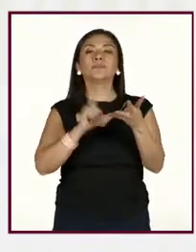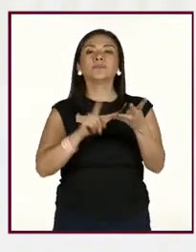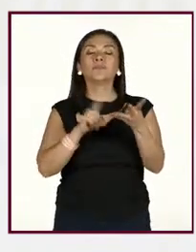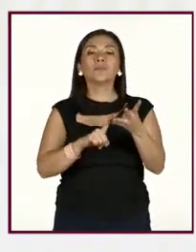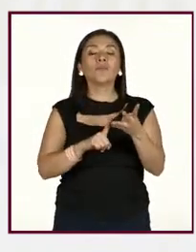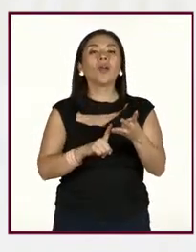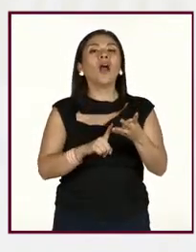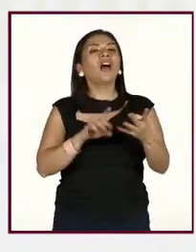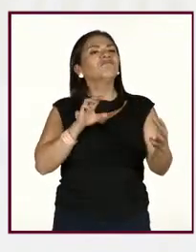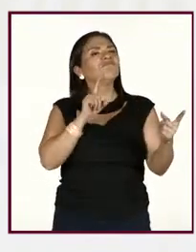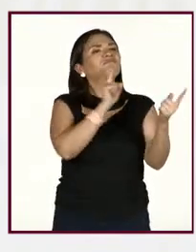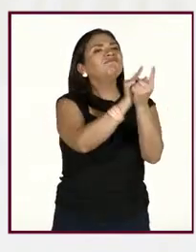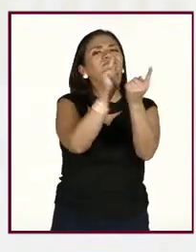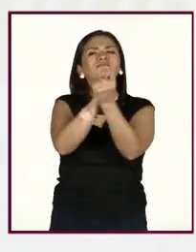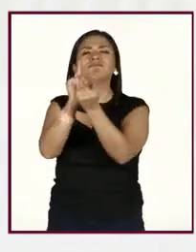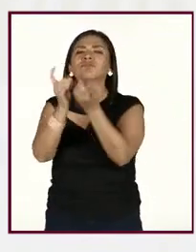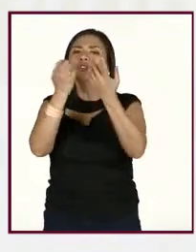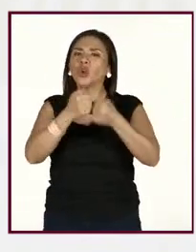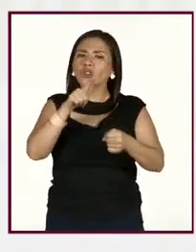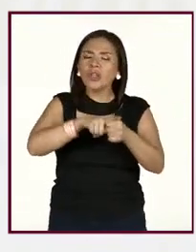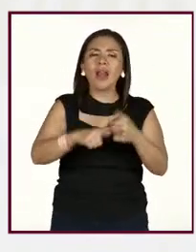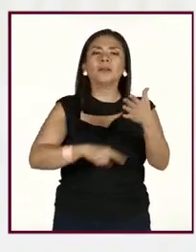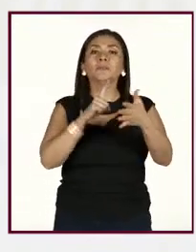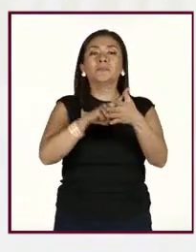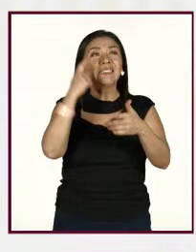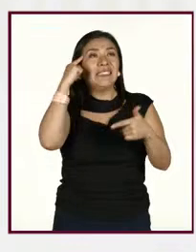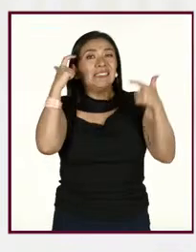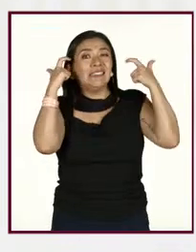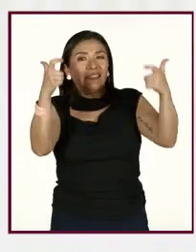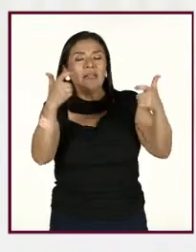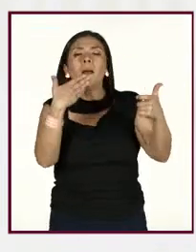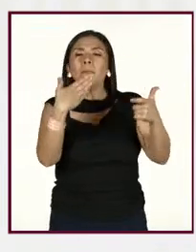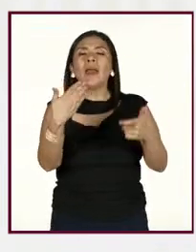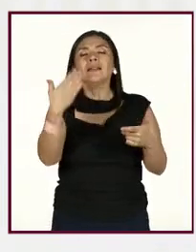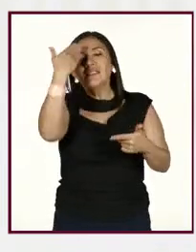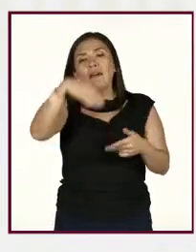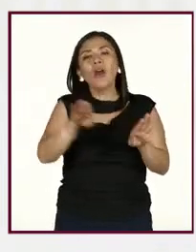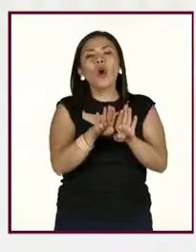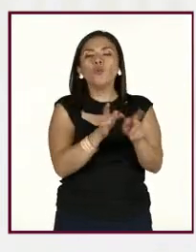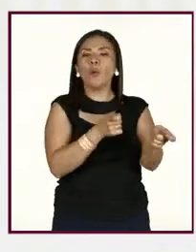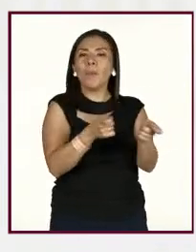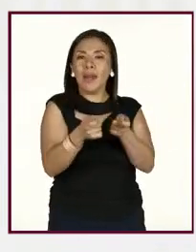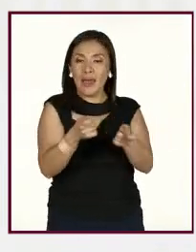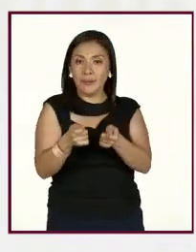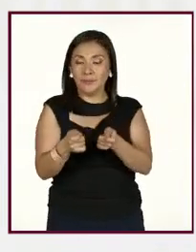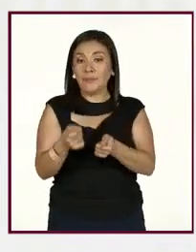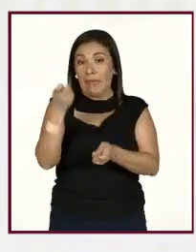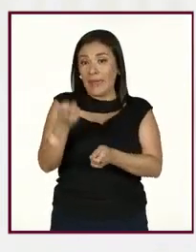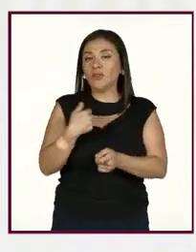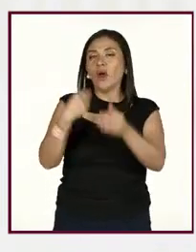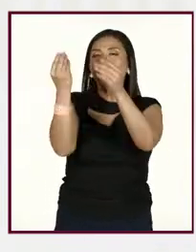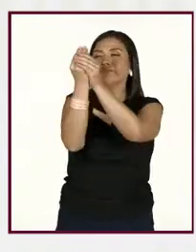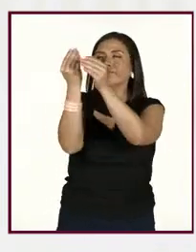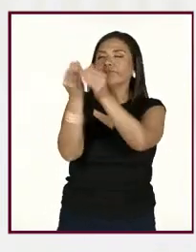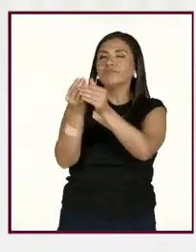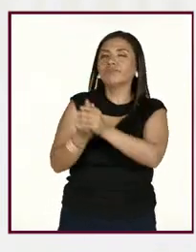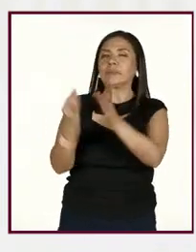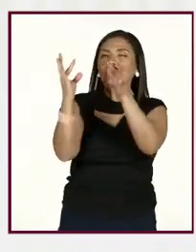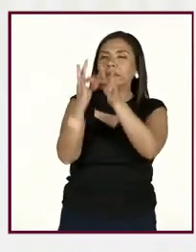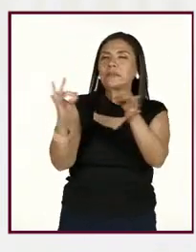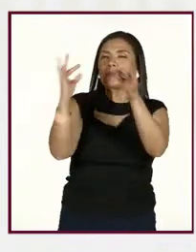conexión social y manejo adecuado del estrés. Entonces, vamos a ver cada una de estas, las vamos a ir explicando